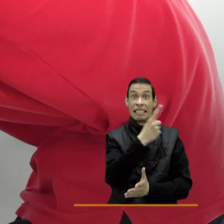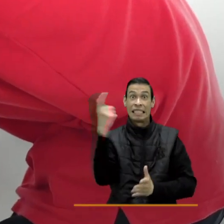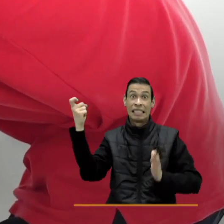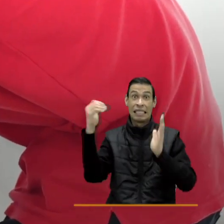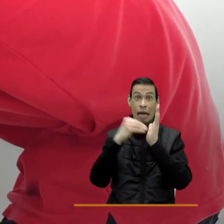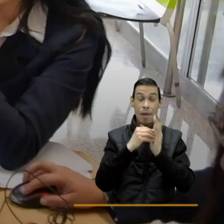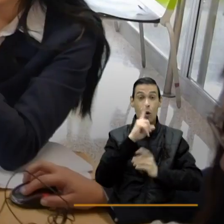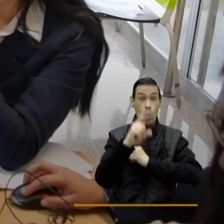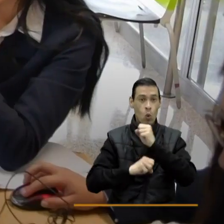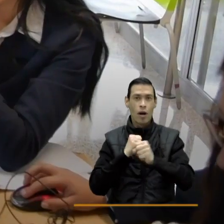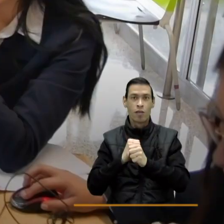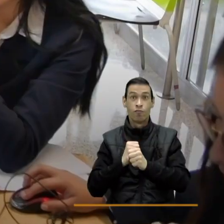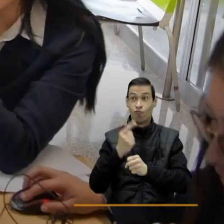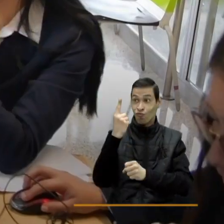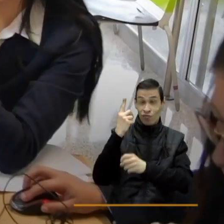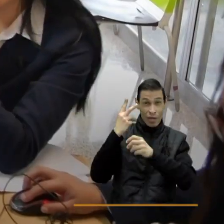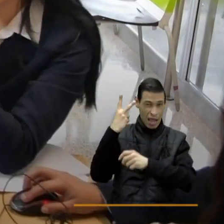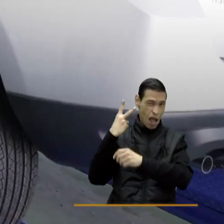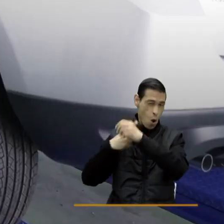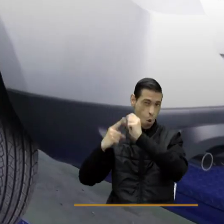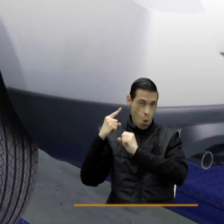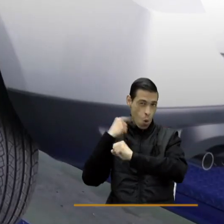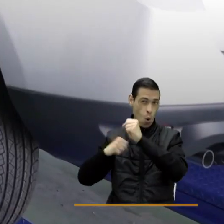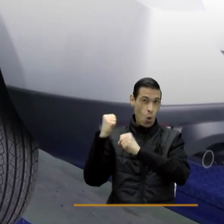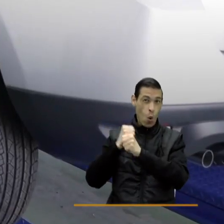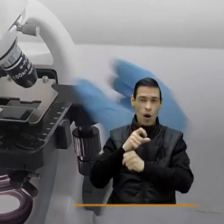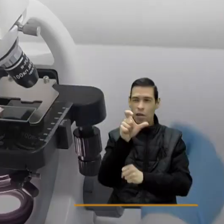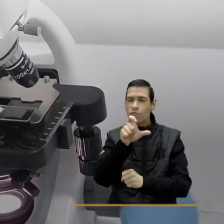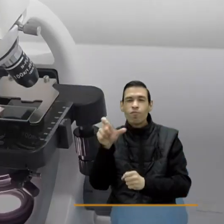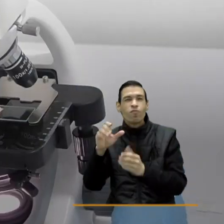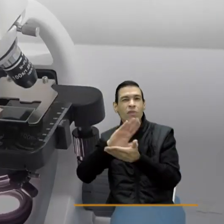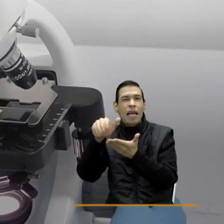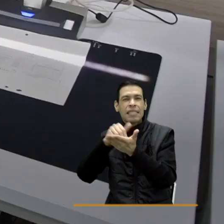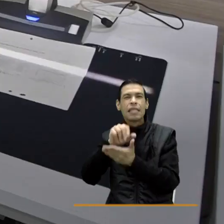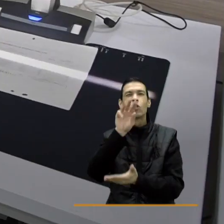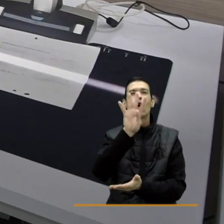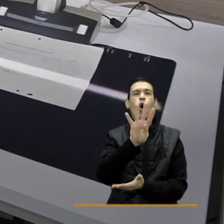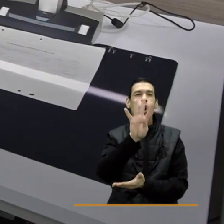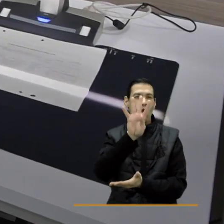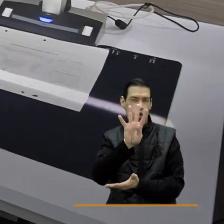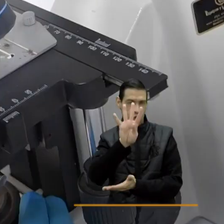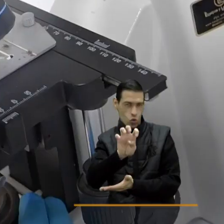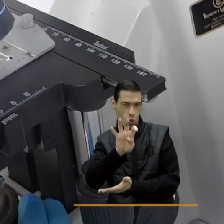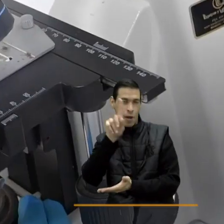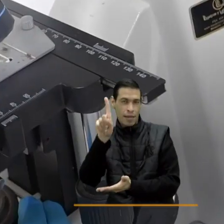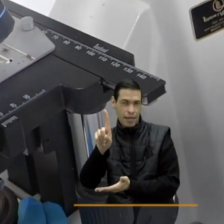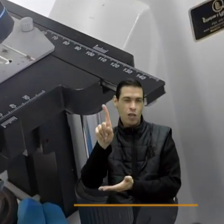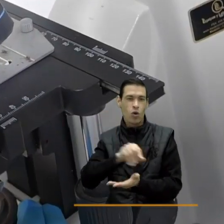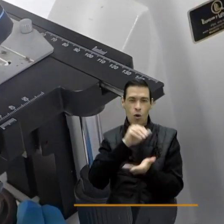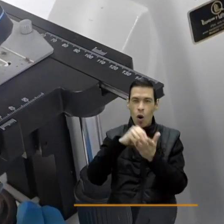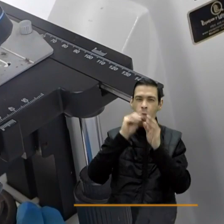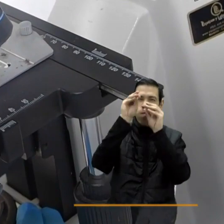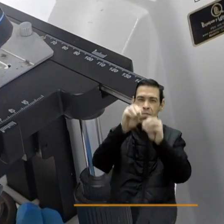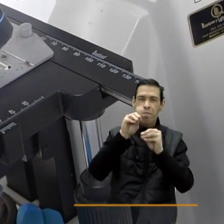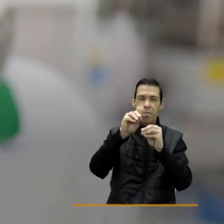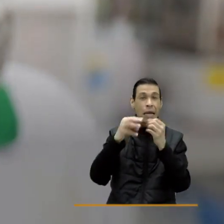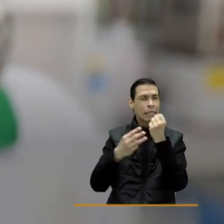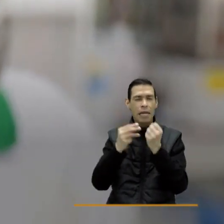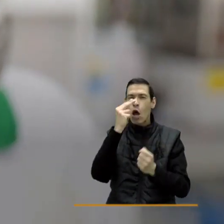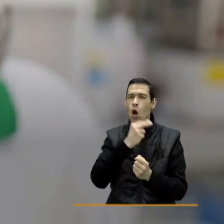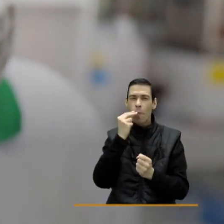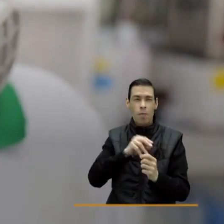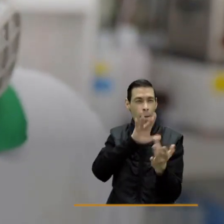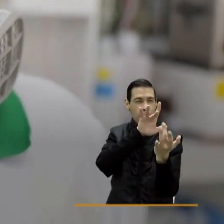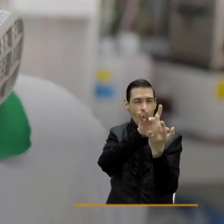al año en el 2021 93 centros de formación brindaron este servicio el SENA sigue comprometido en llegar con calidad y